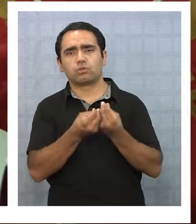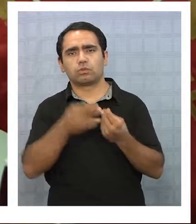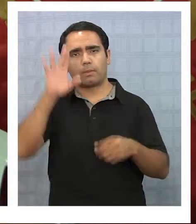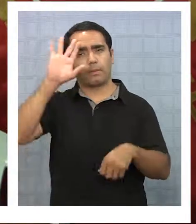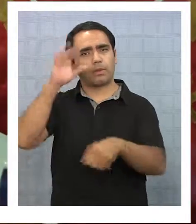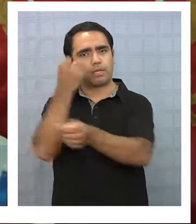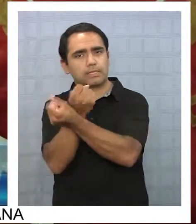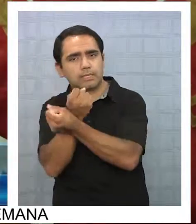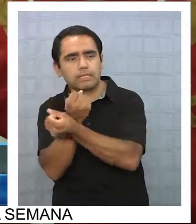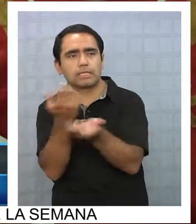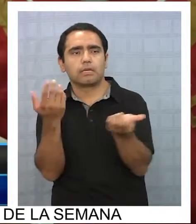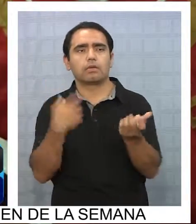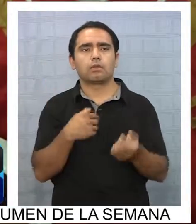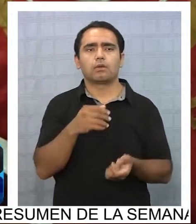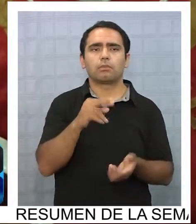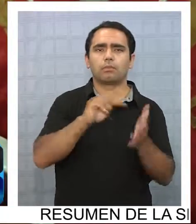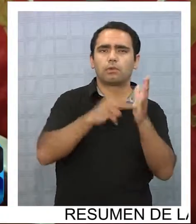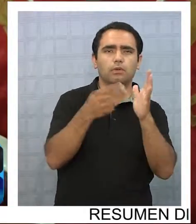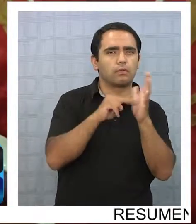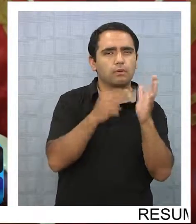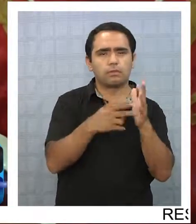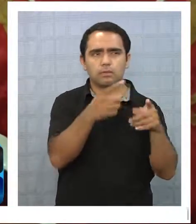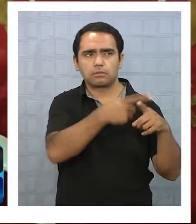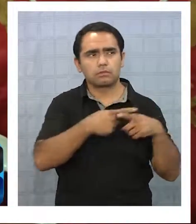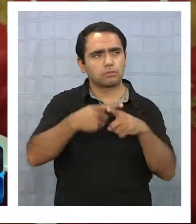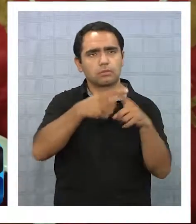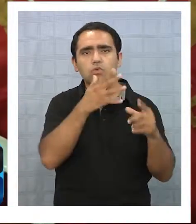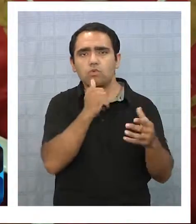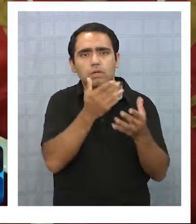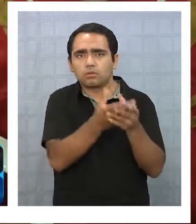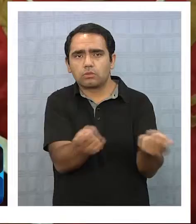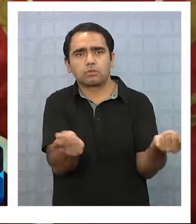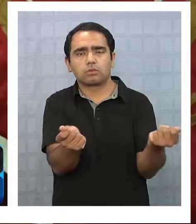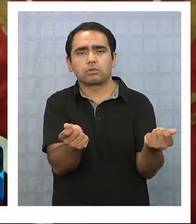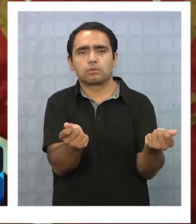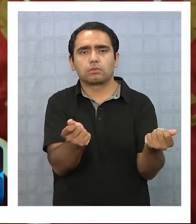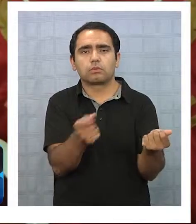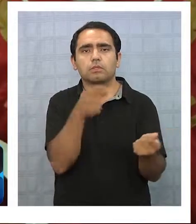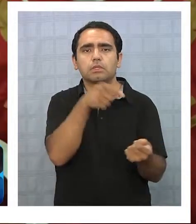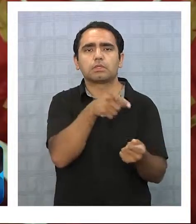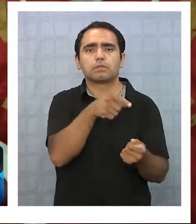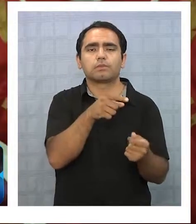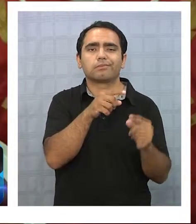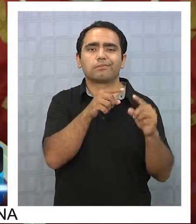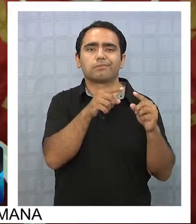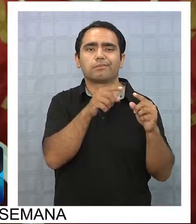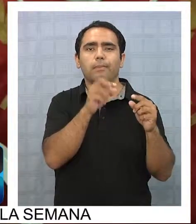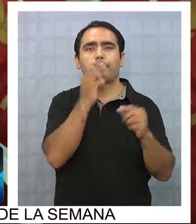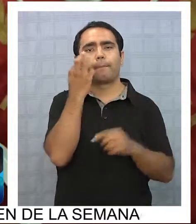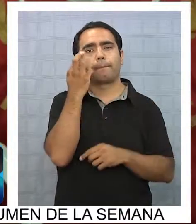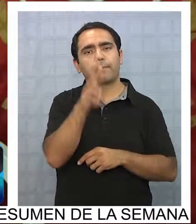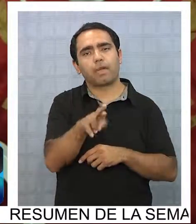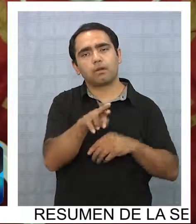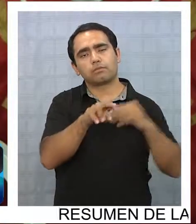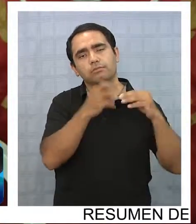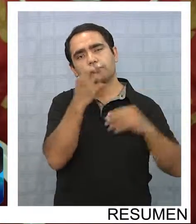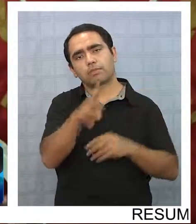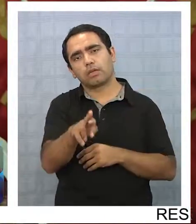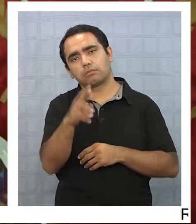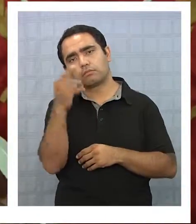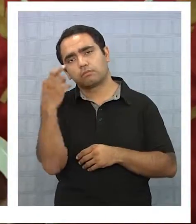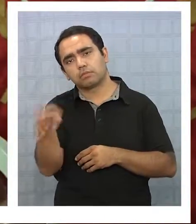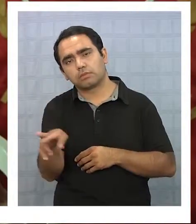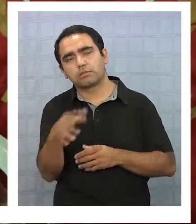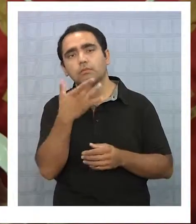persecución policial, solamente que no haya solución a los problemas desde el punto de vista social, la cosa va a ir de peor en peor. Porque